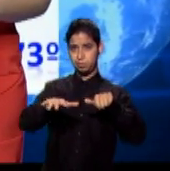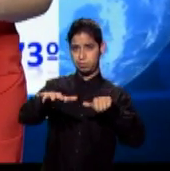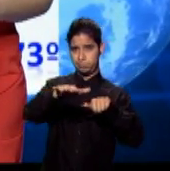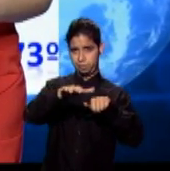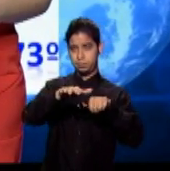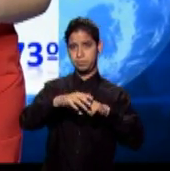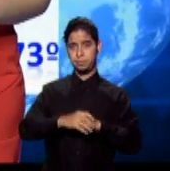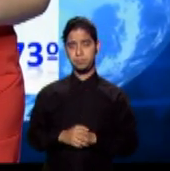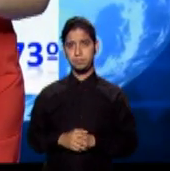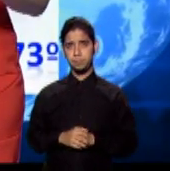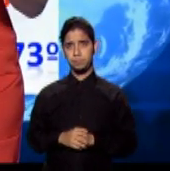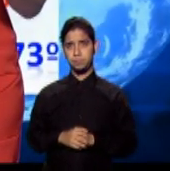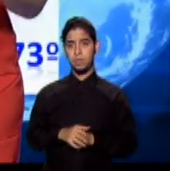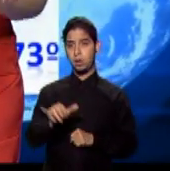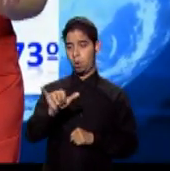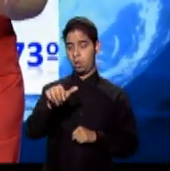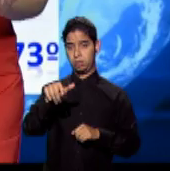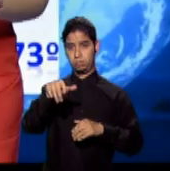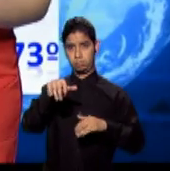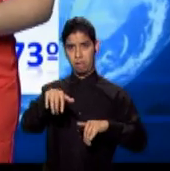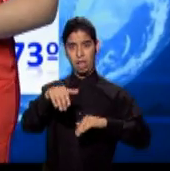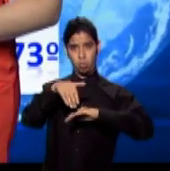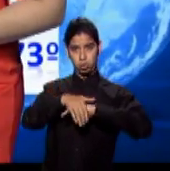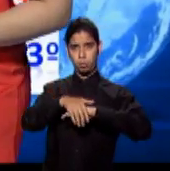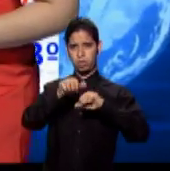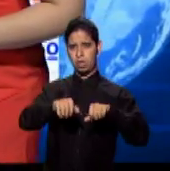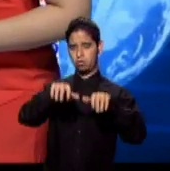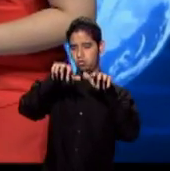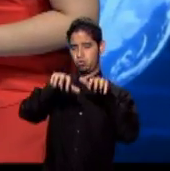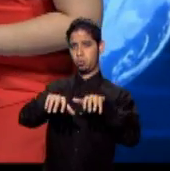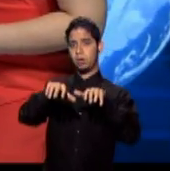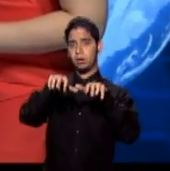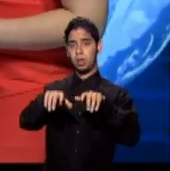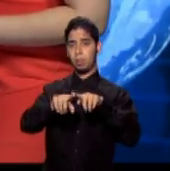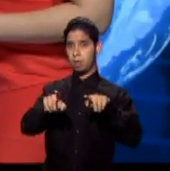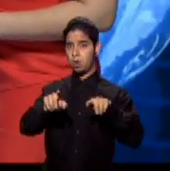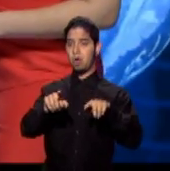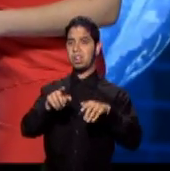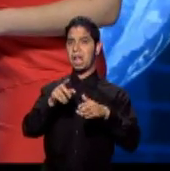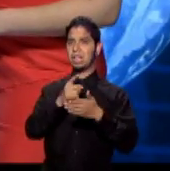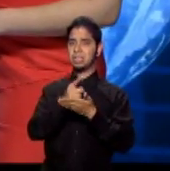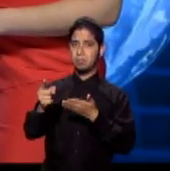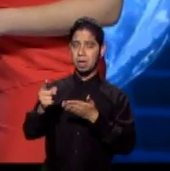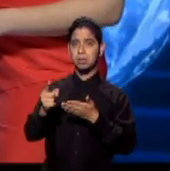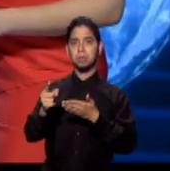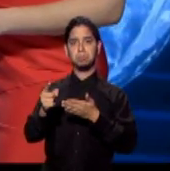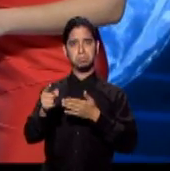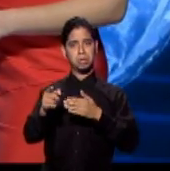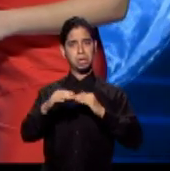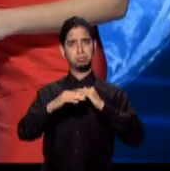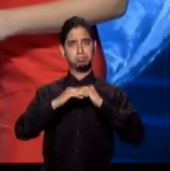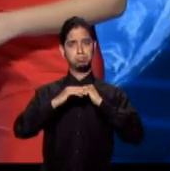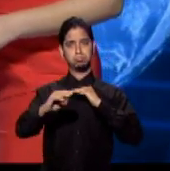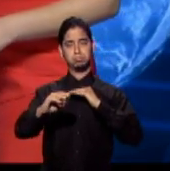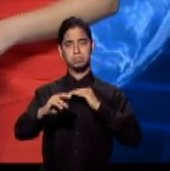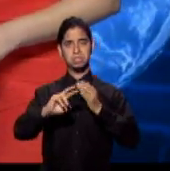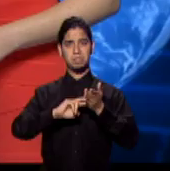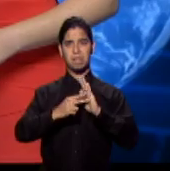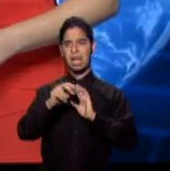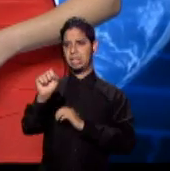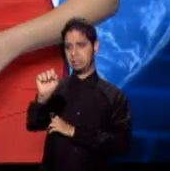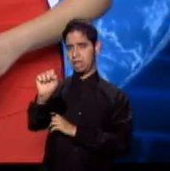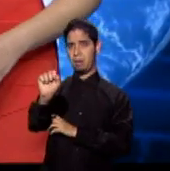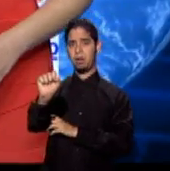recibir algunos aguaceros dispersos hacia la zona este de la isla. En cuanto al resto de la semana, bastante tranquila. Ya desde el sábado